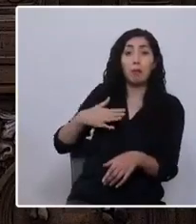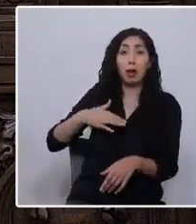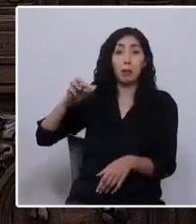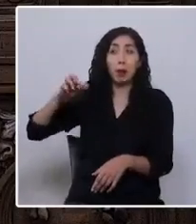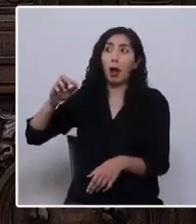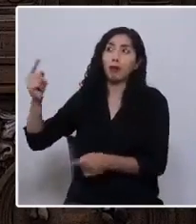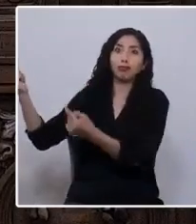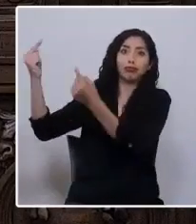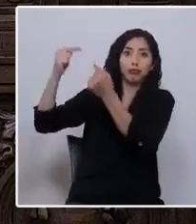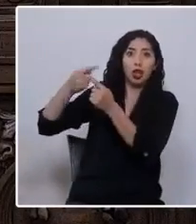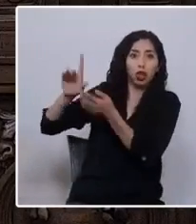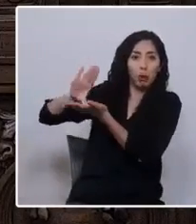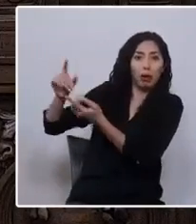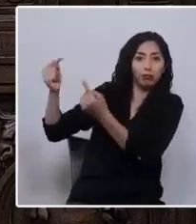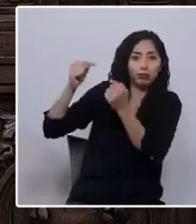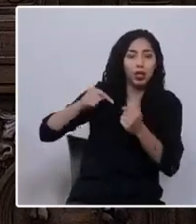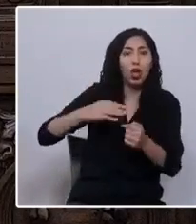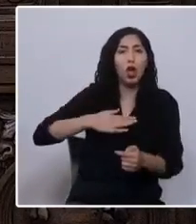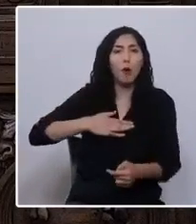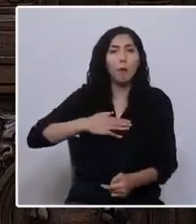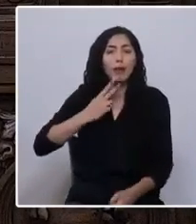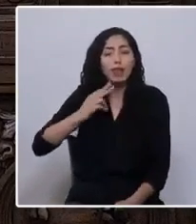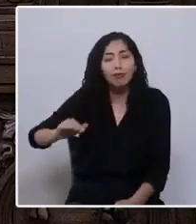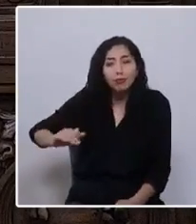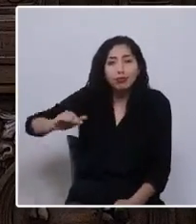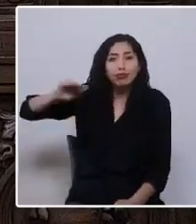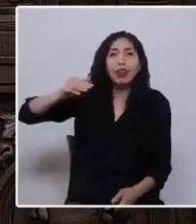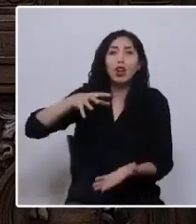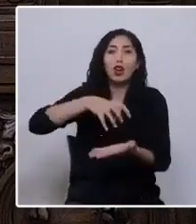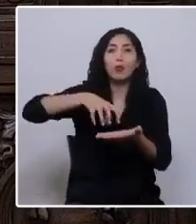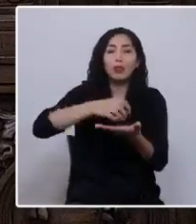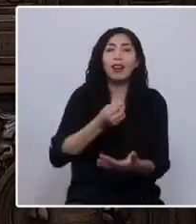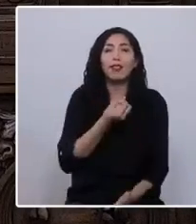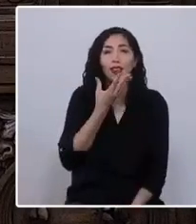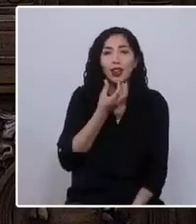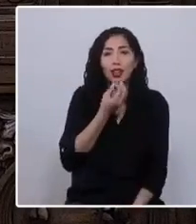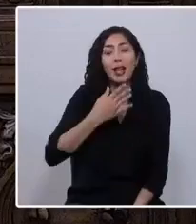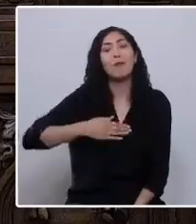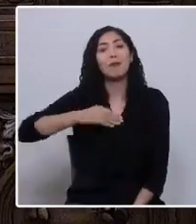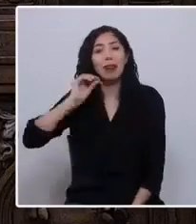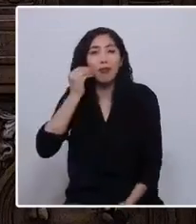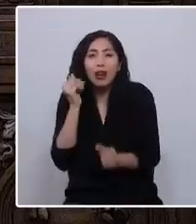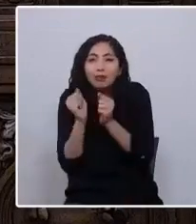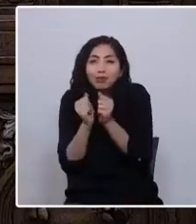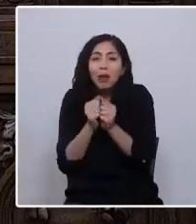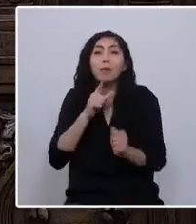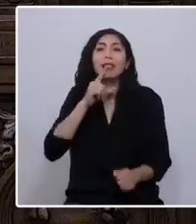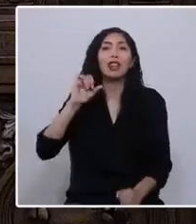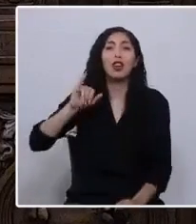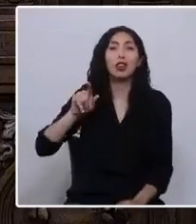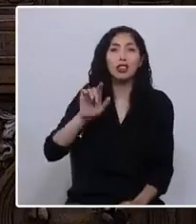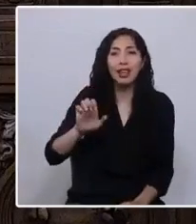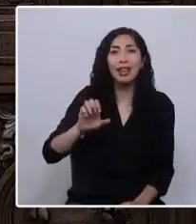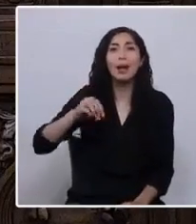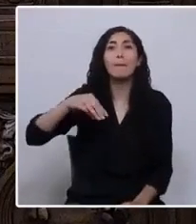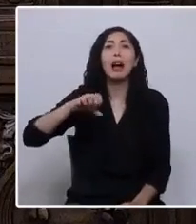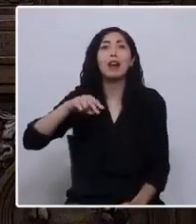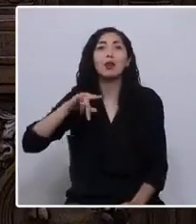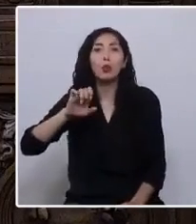crié toda mi vida en la Florida, junto a mi mema, mi abuela, a mi tío José, a la Manuelita y a José.